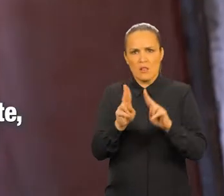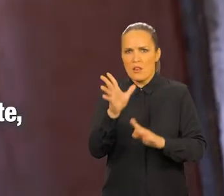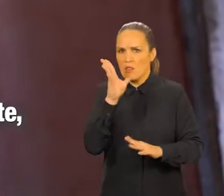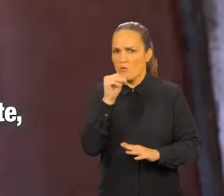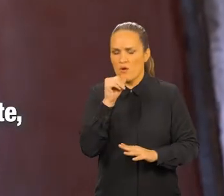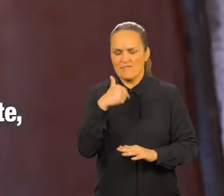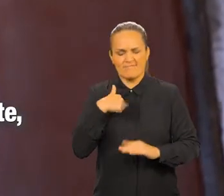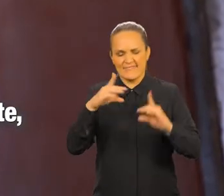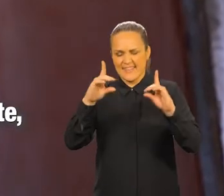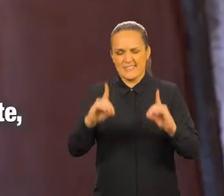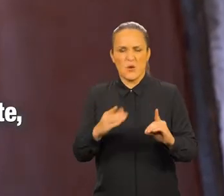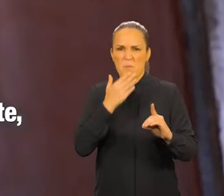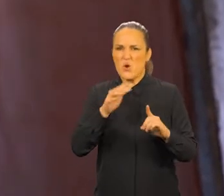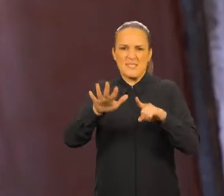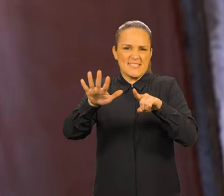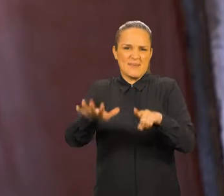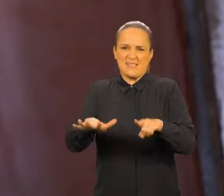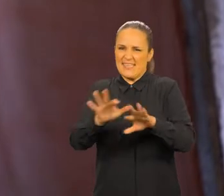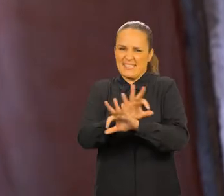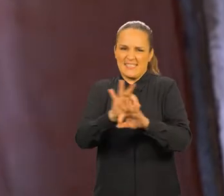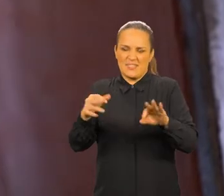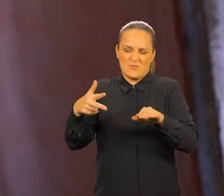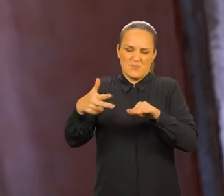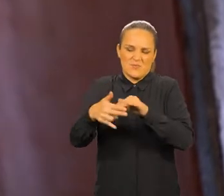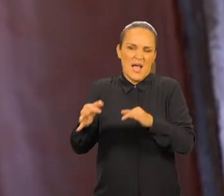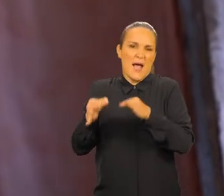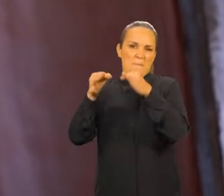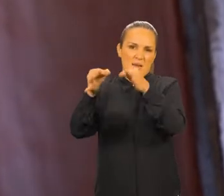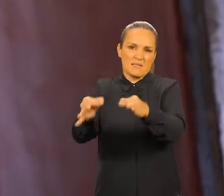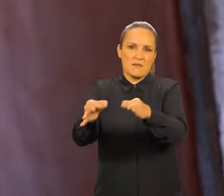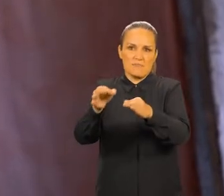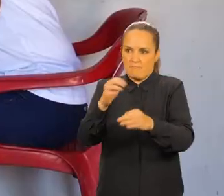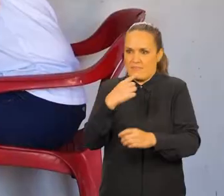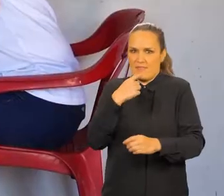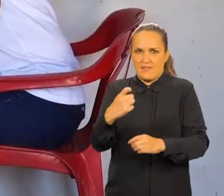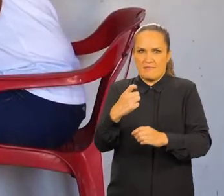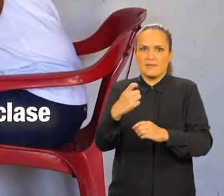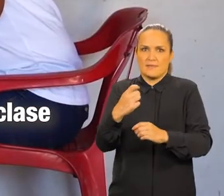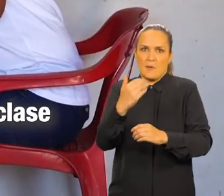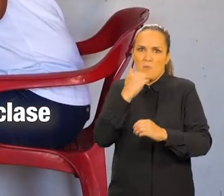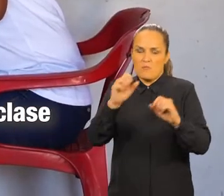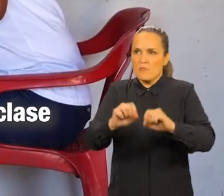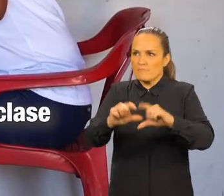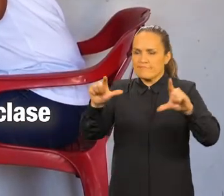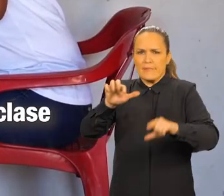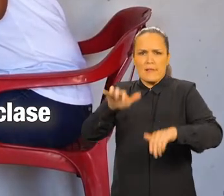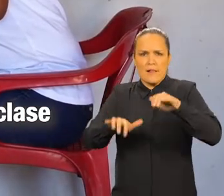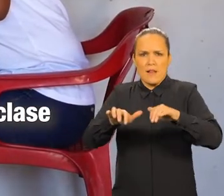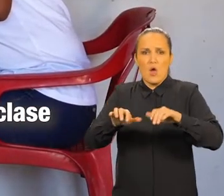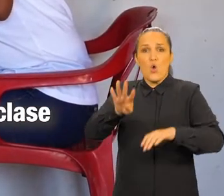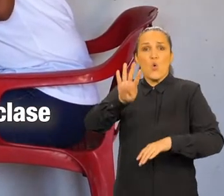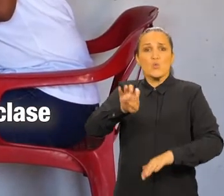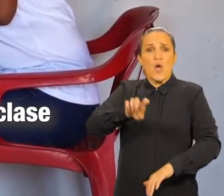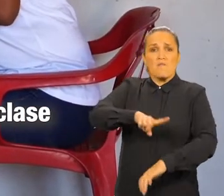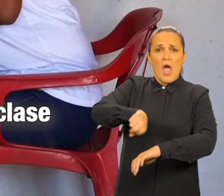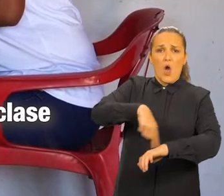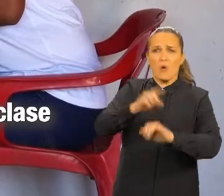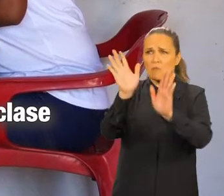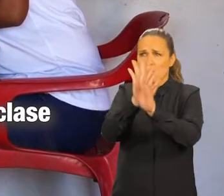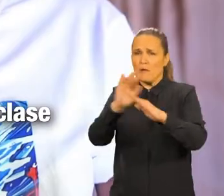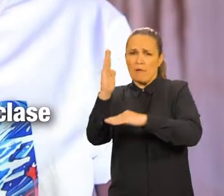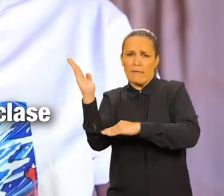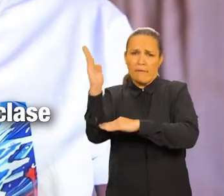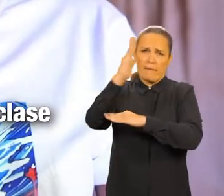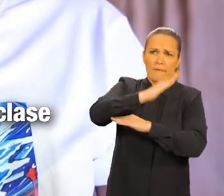decidí no estudiar ese semestre porque realmente era difícil para mí tener que entrar a las clases. Por ejemplo, estar conectada nueve horas a una